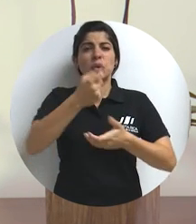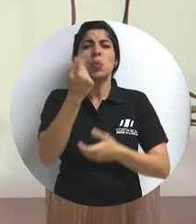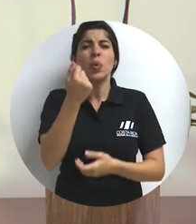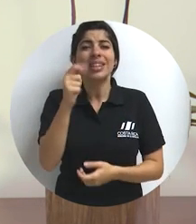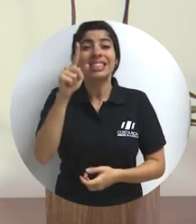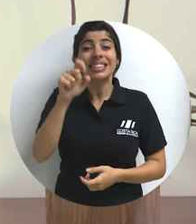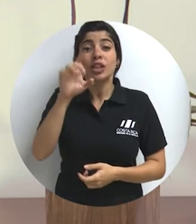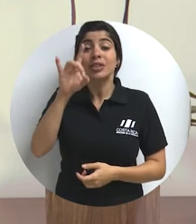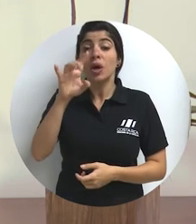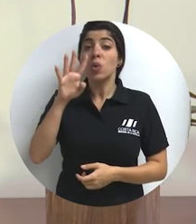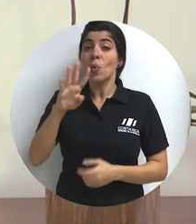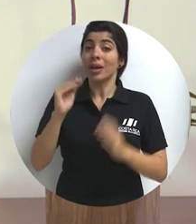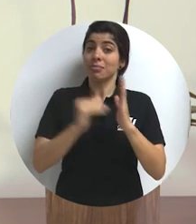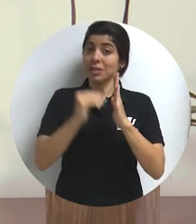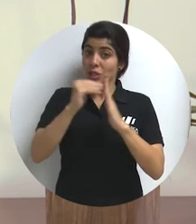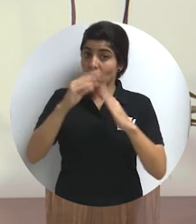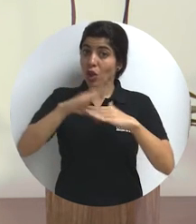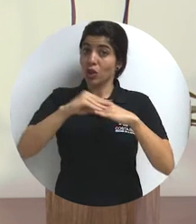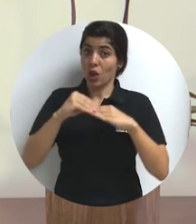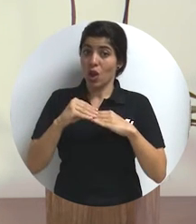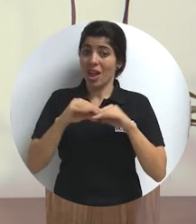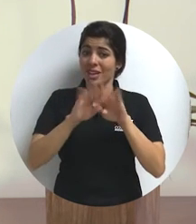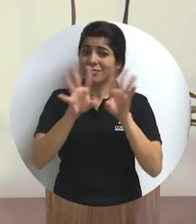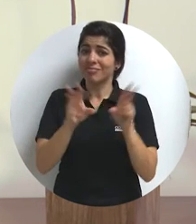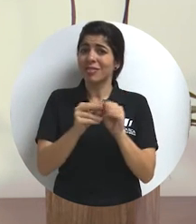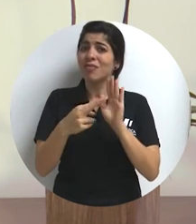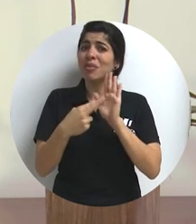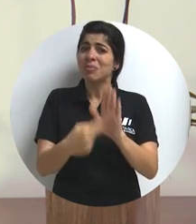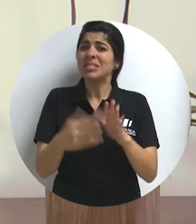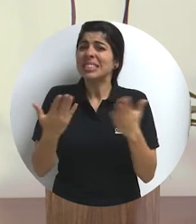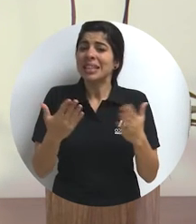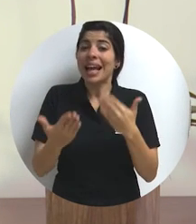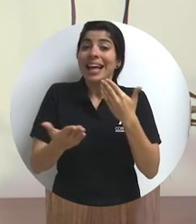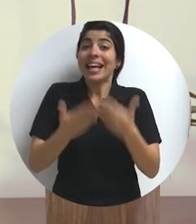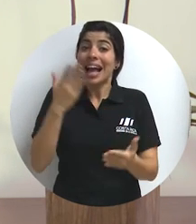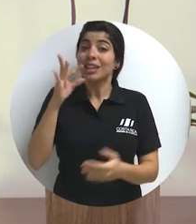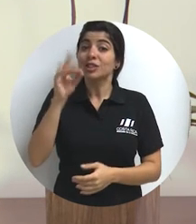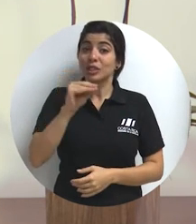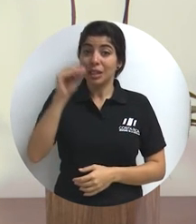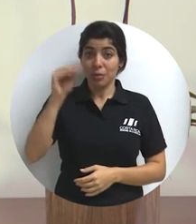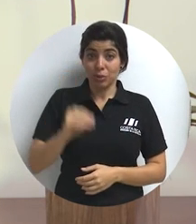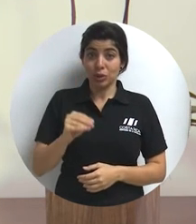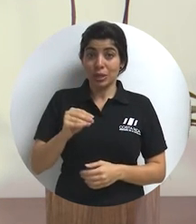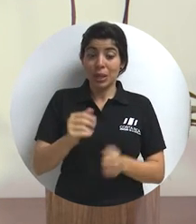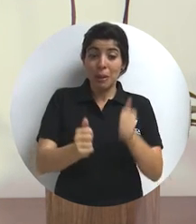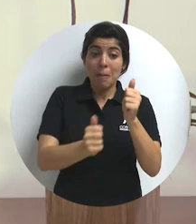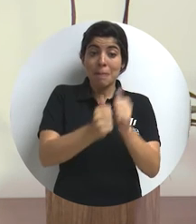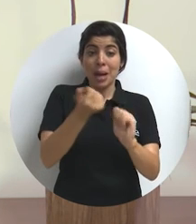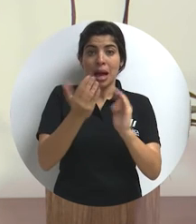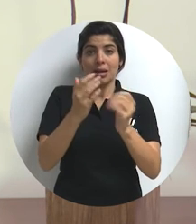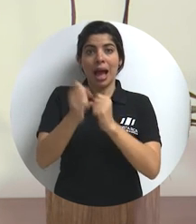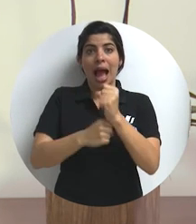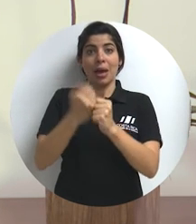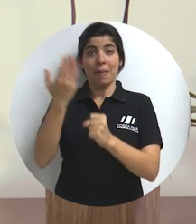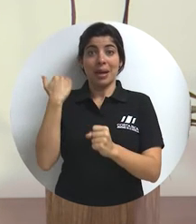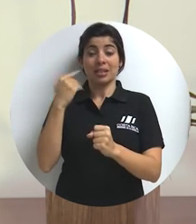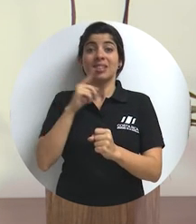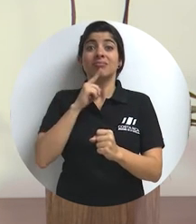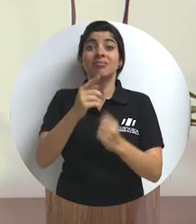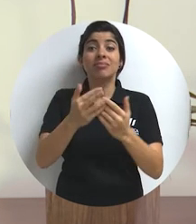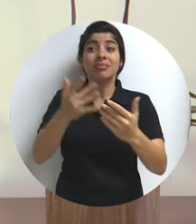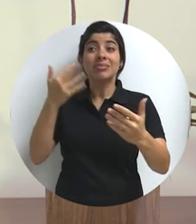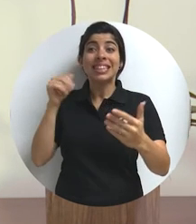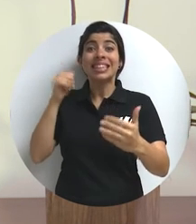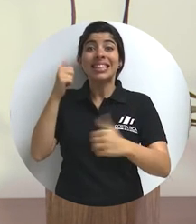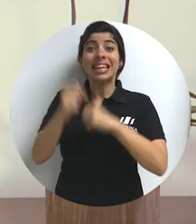184 millones de dólares, lo que representó casi un 80% más que el año pasado, el